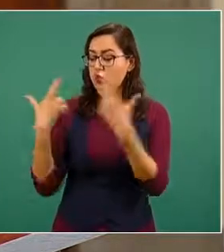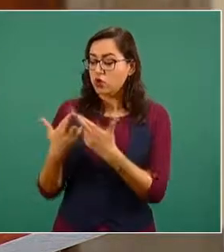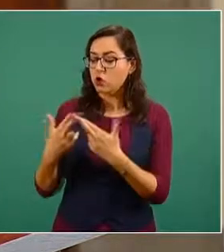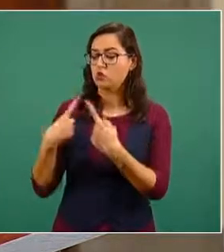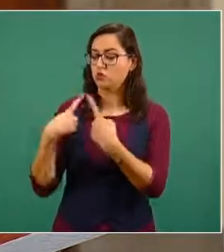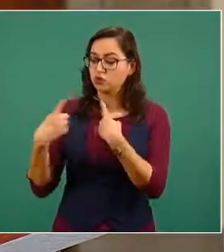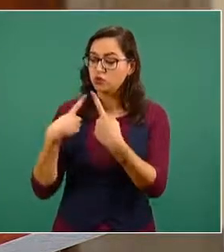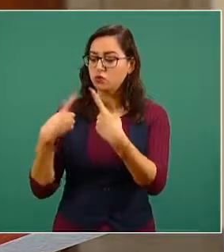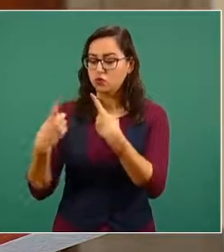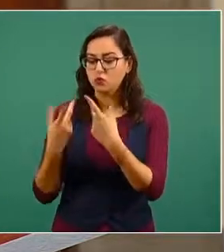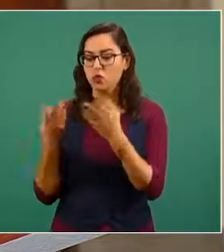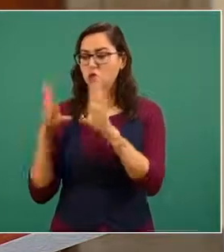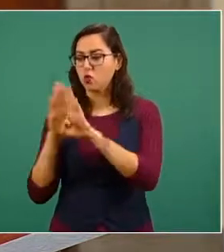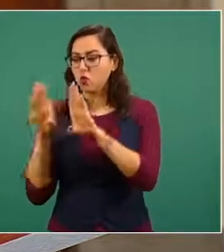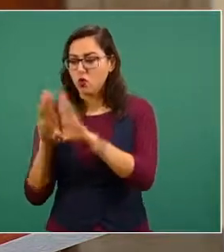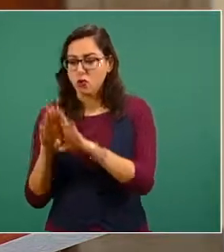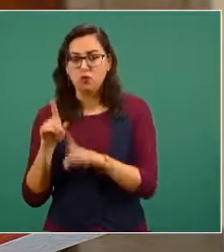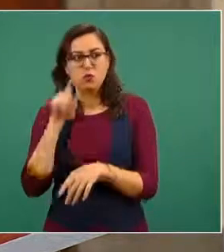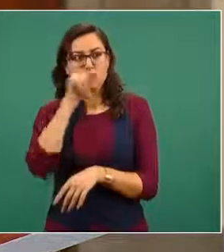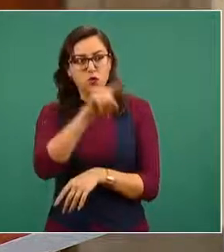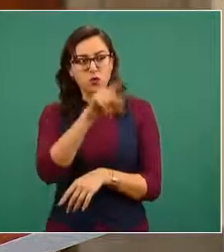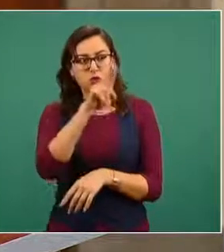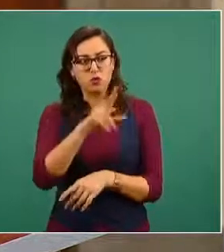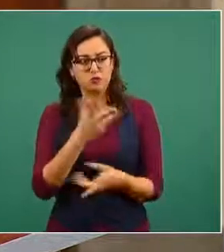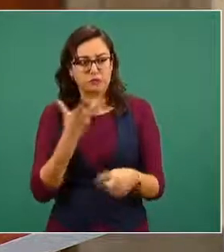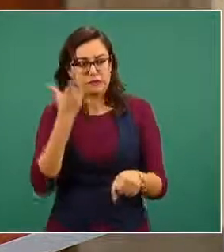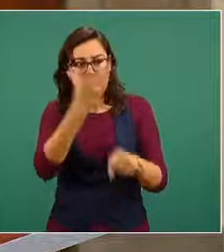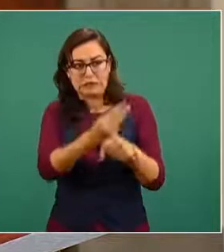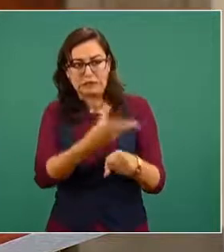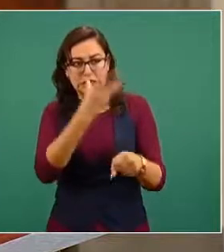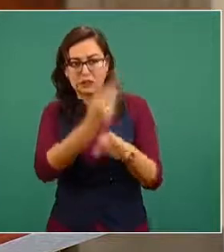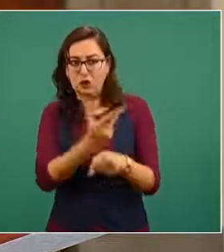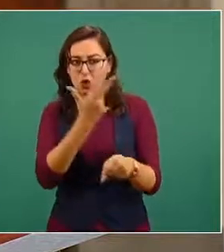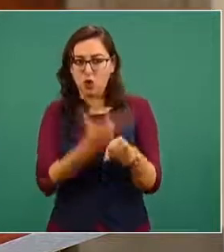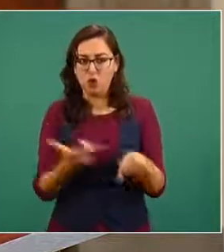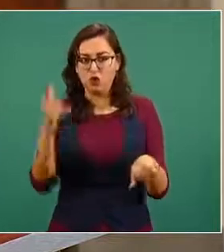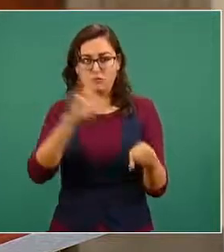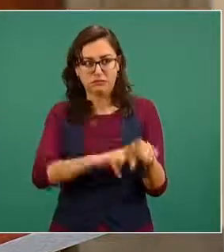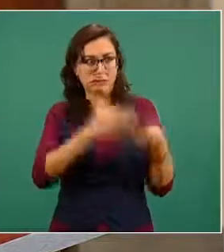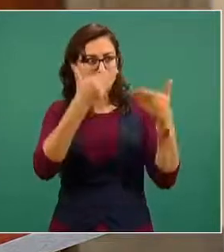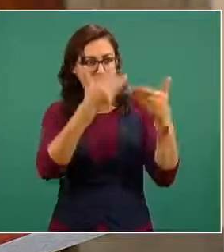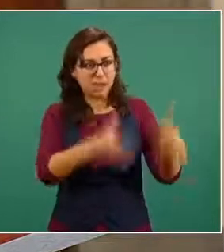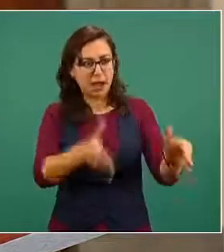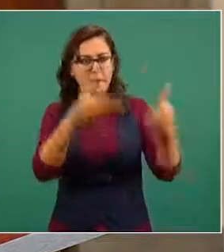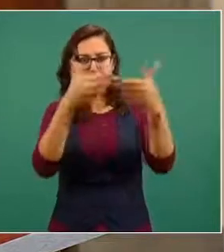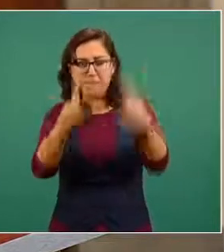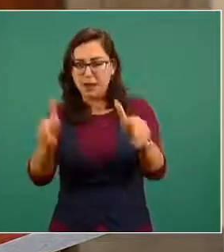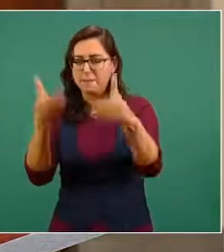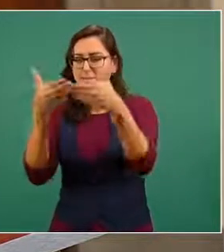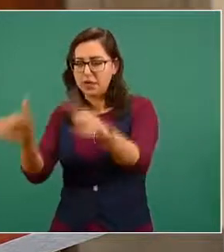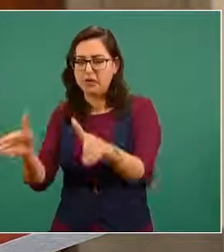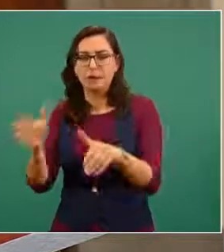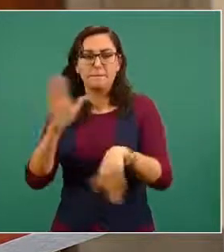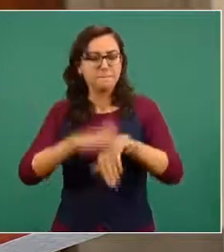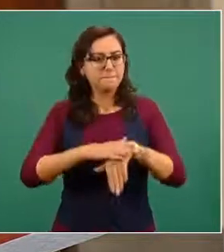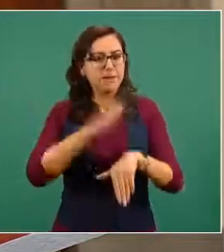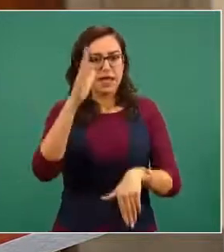ampliar el número de camas en hospitales COVID